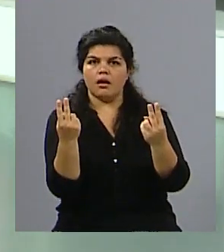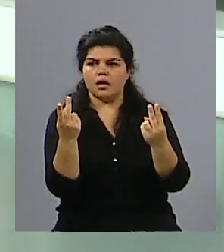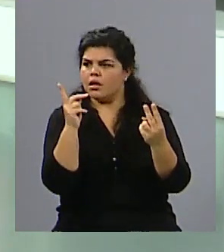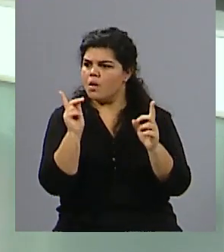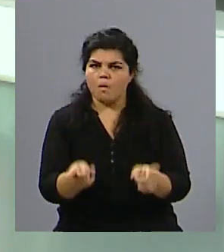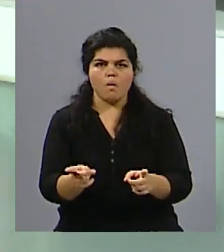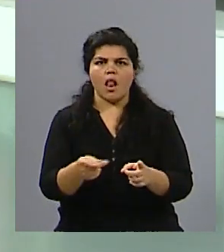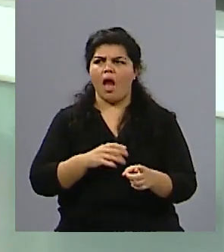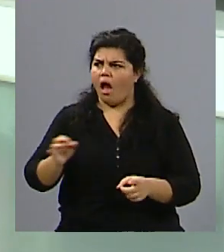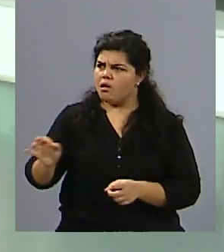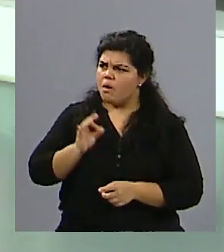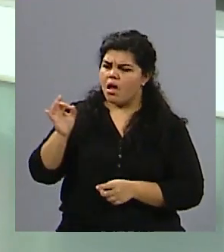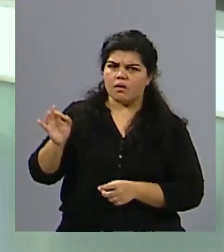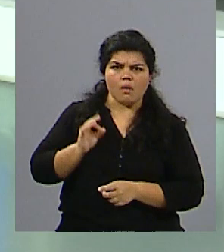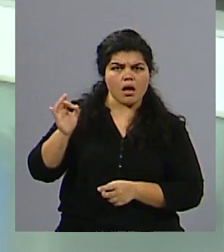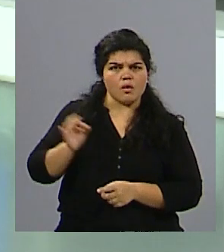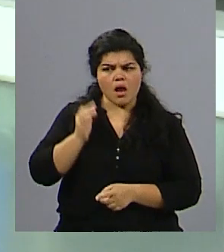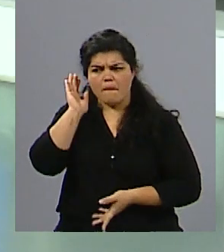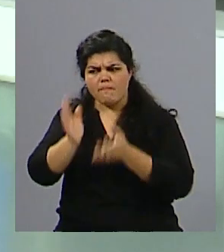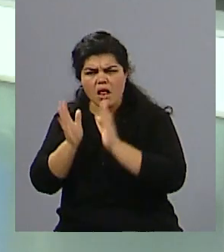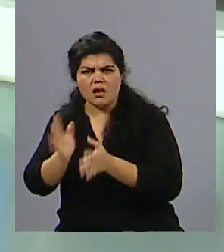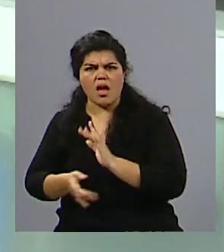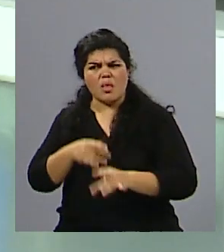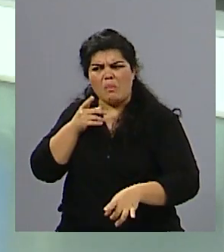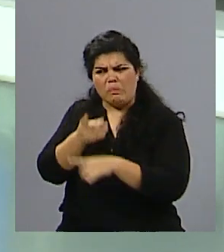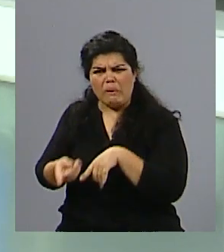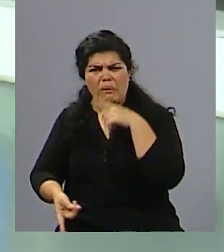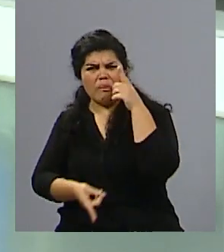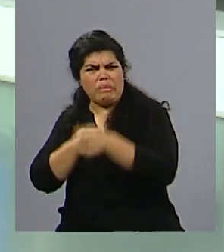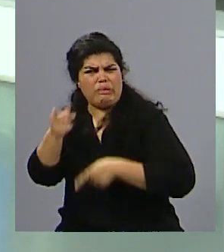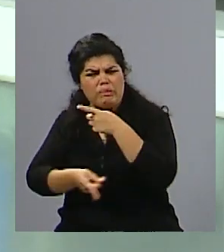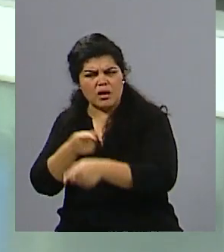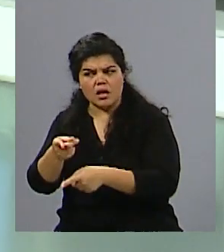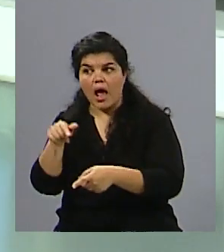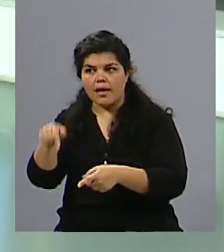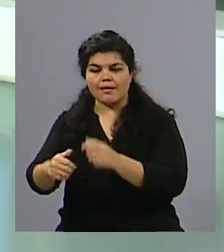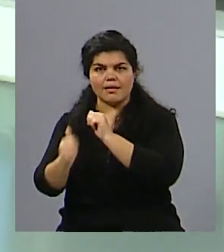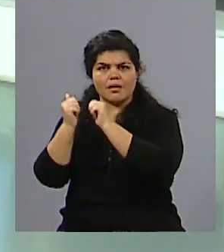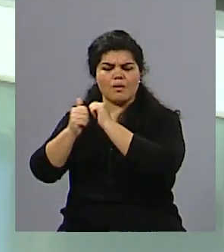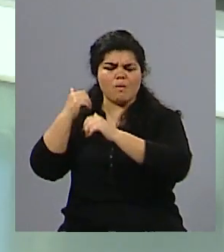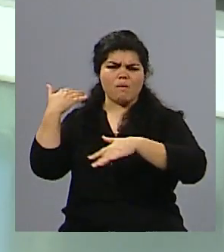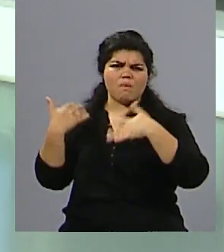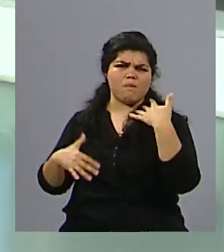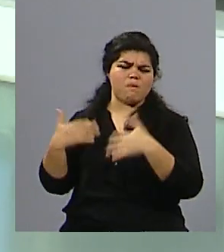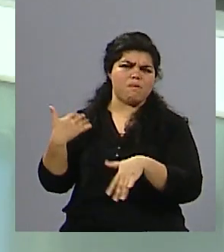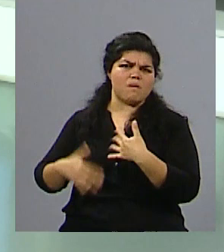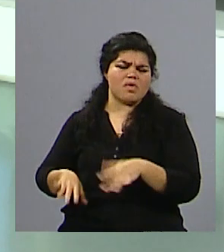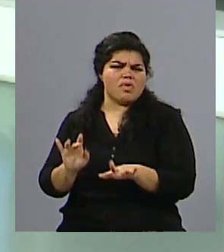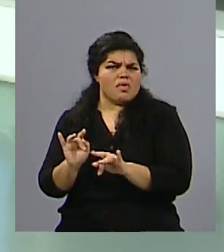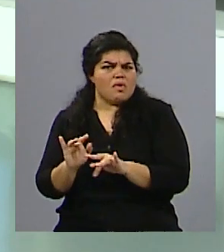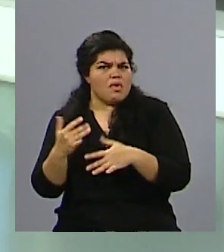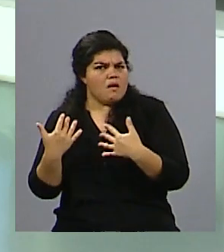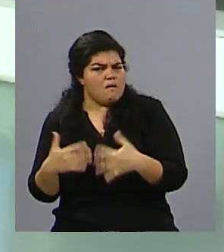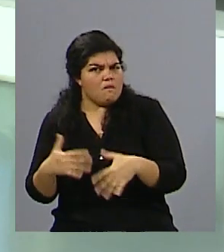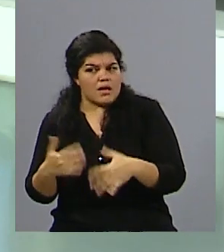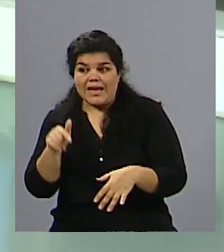lo visibiliza y a partir de eso se conoce una historia truculenta, dolorosísima, que afortunadamente no terminó